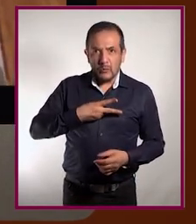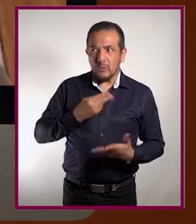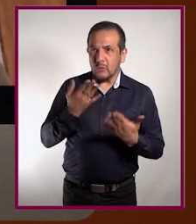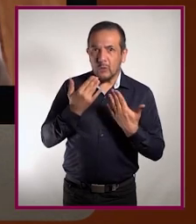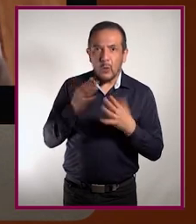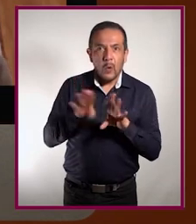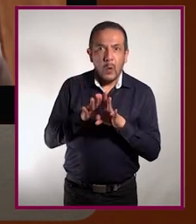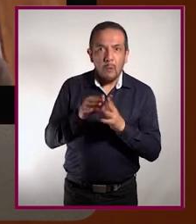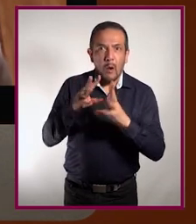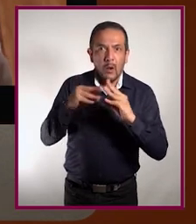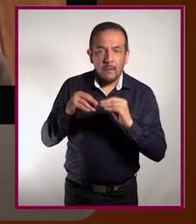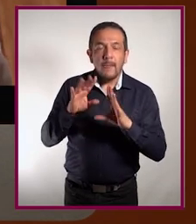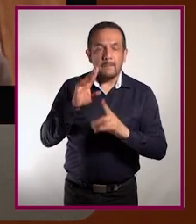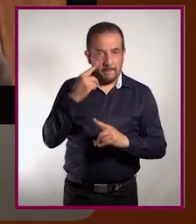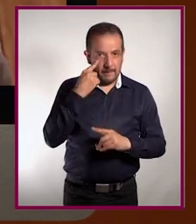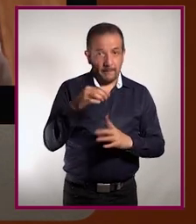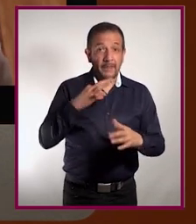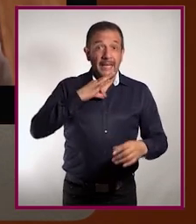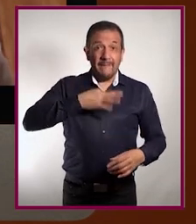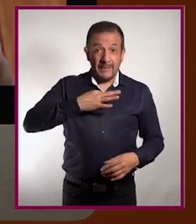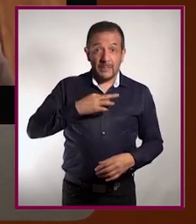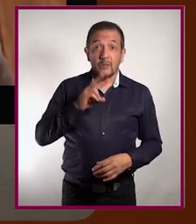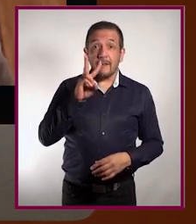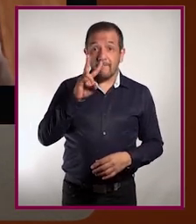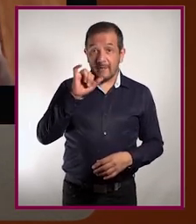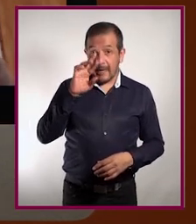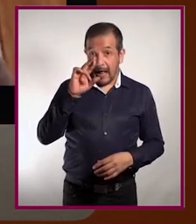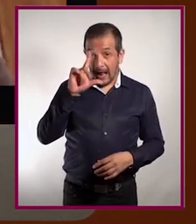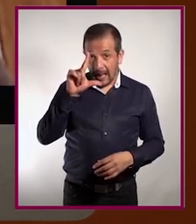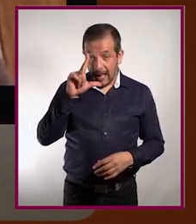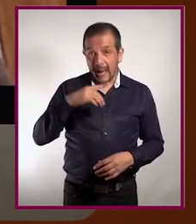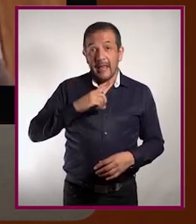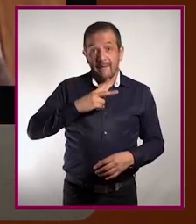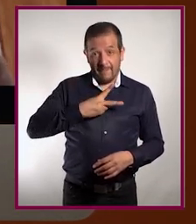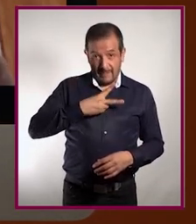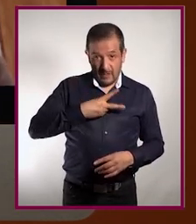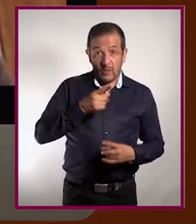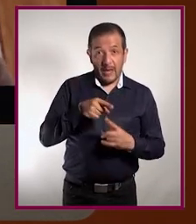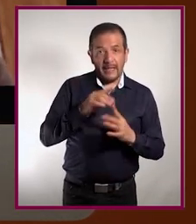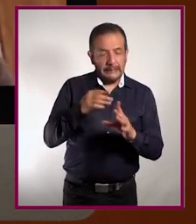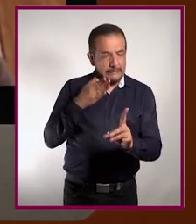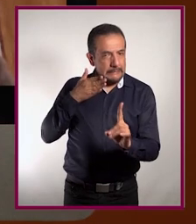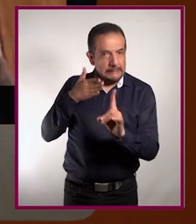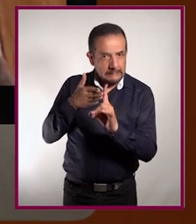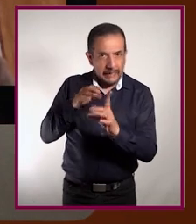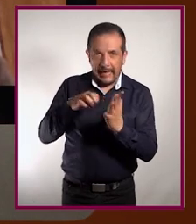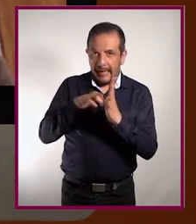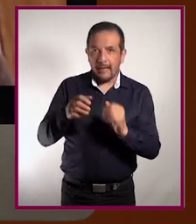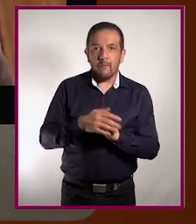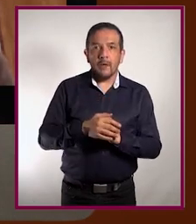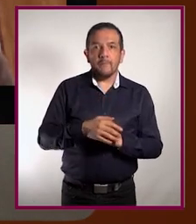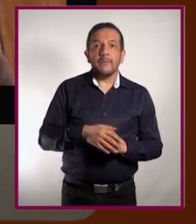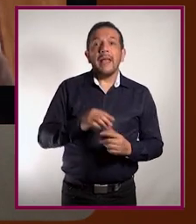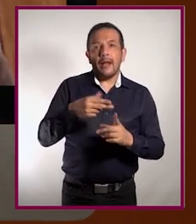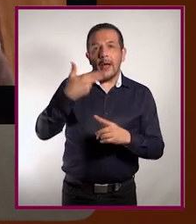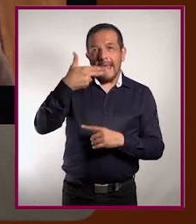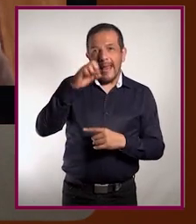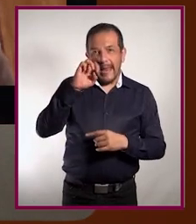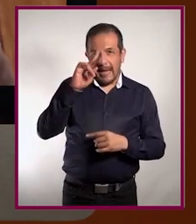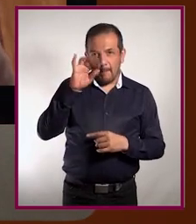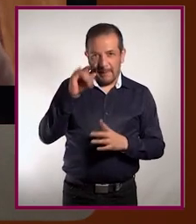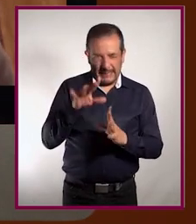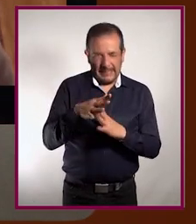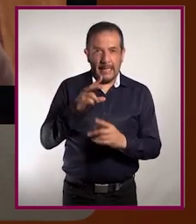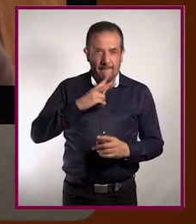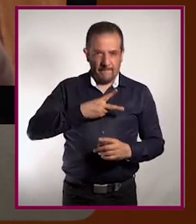virales. Hay infecciones virales que tienen tratamientos antivirales específicos, retomando por ejemplo el caso de los virus herpes